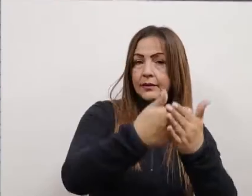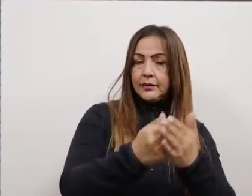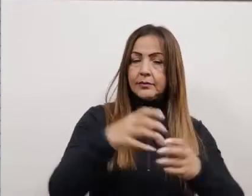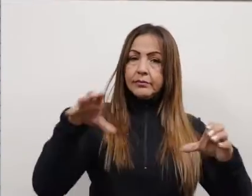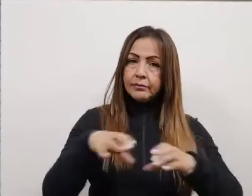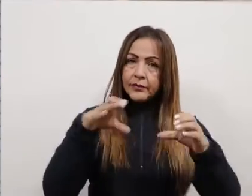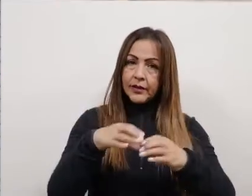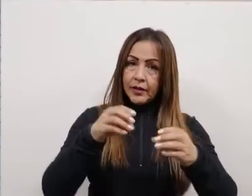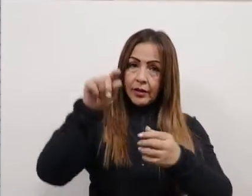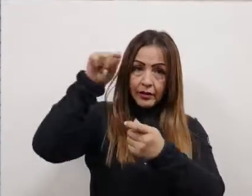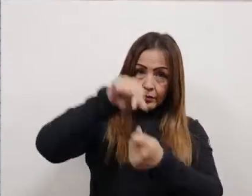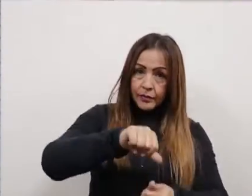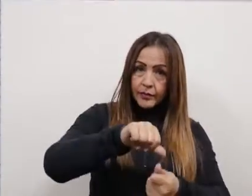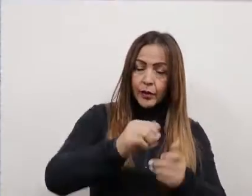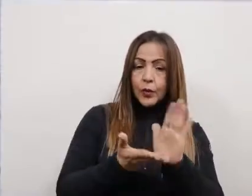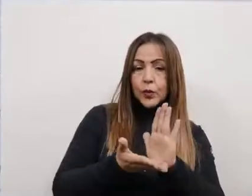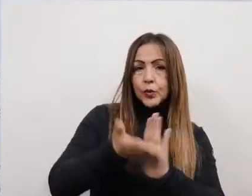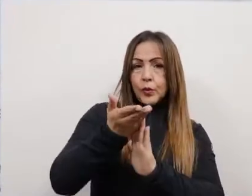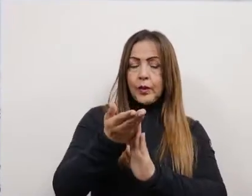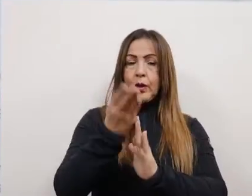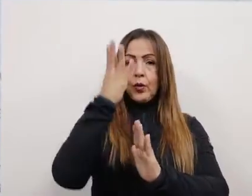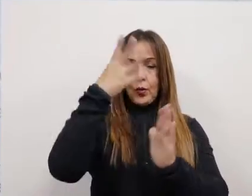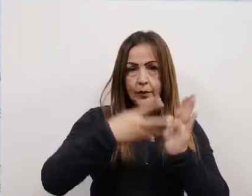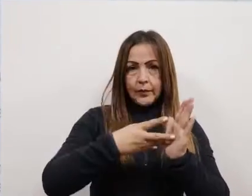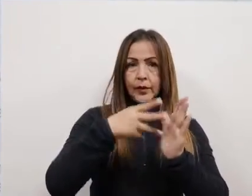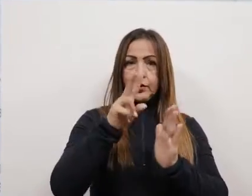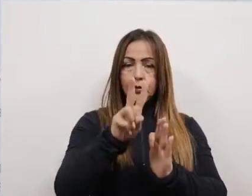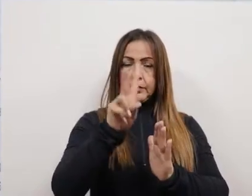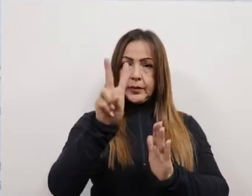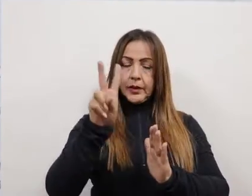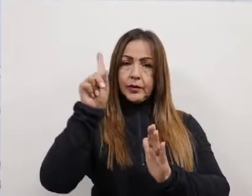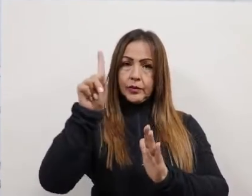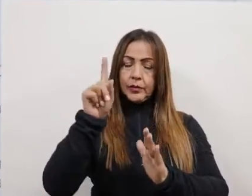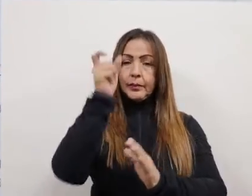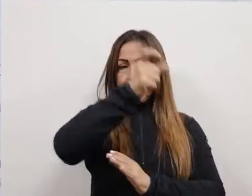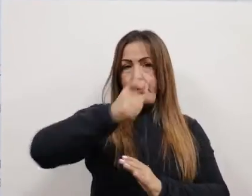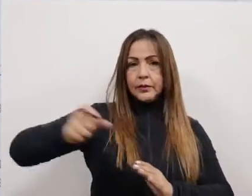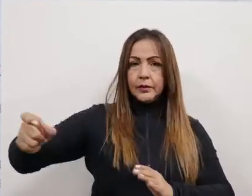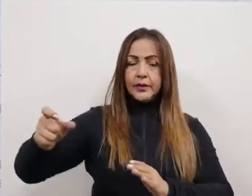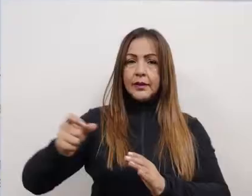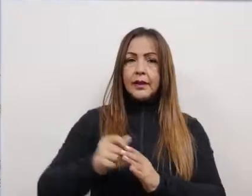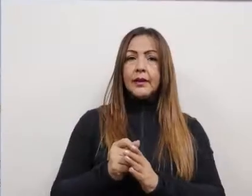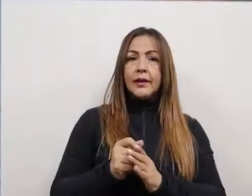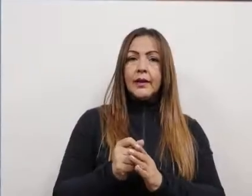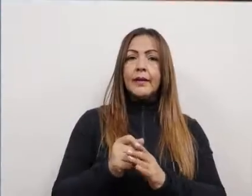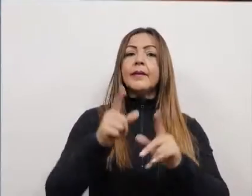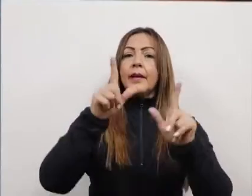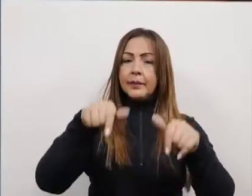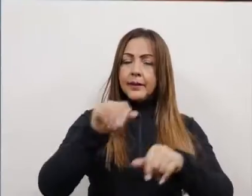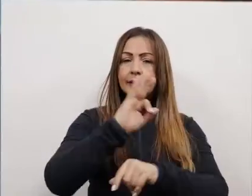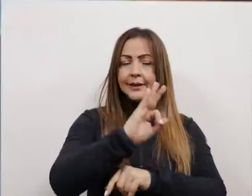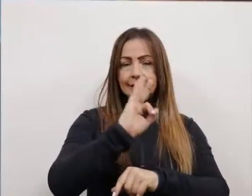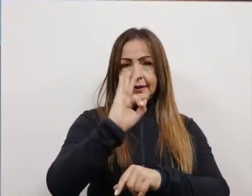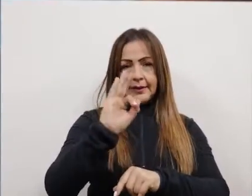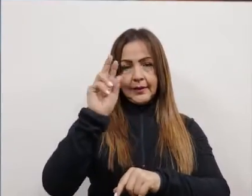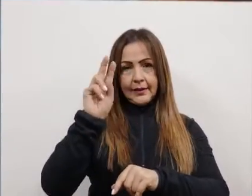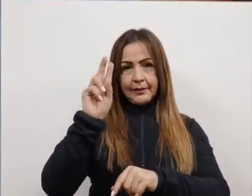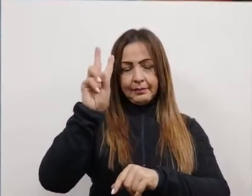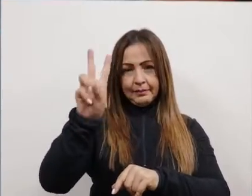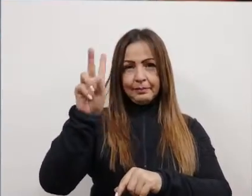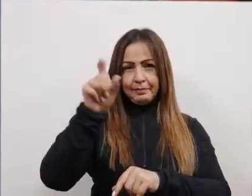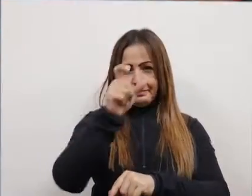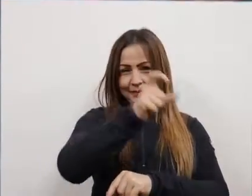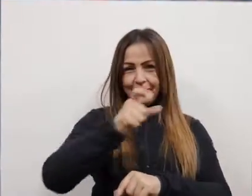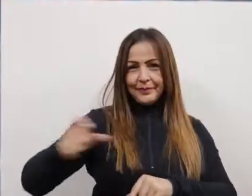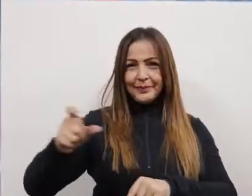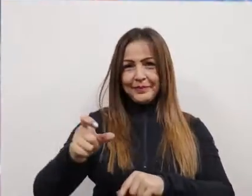económica, la afiliación en el régimen subsidiado había aumentado en 4.226 usuarios y en el régimen contributivo 3.077